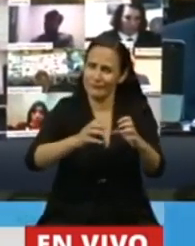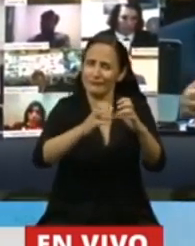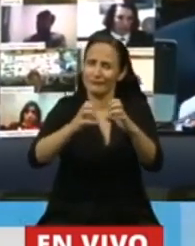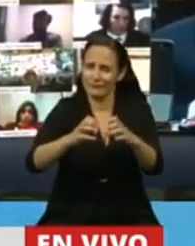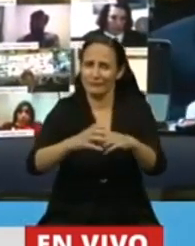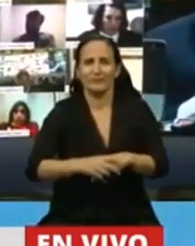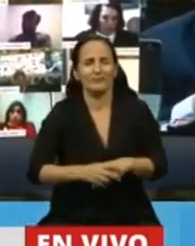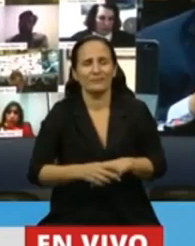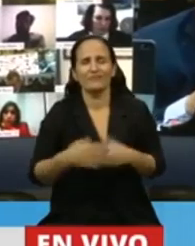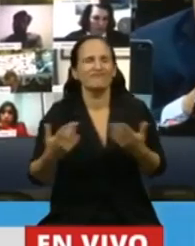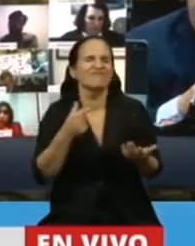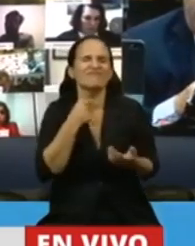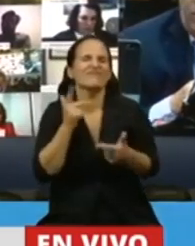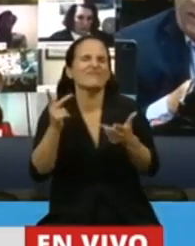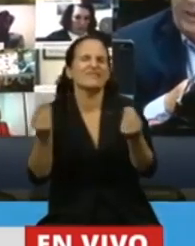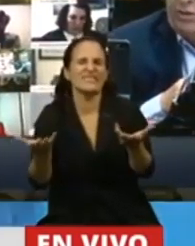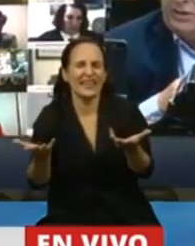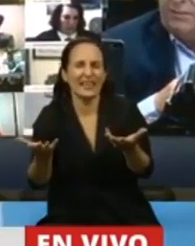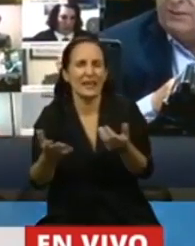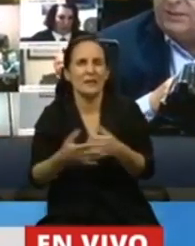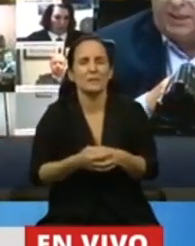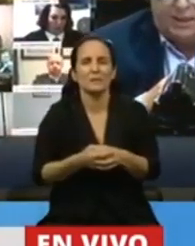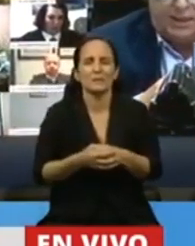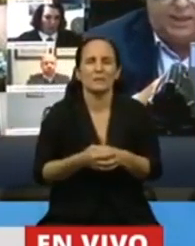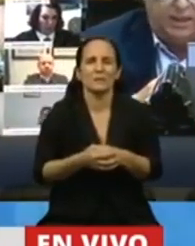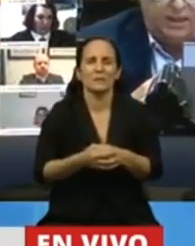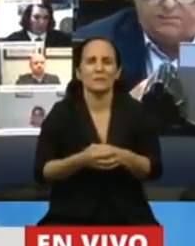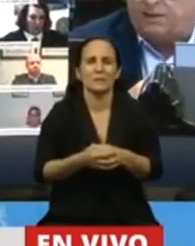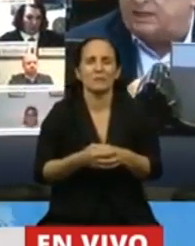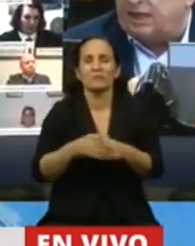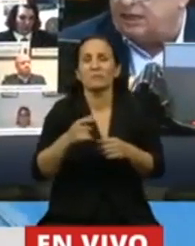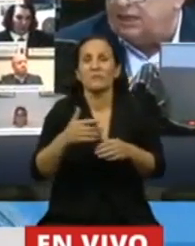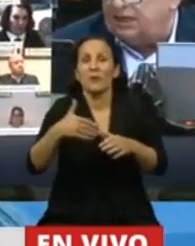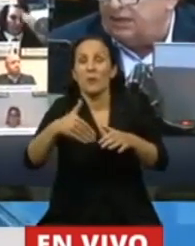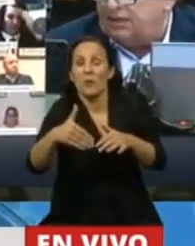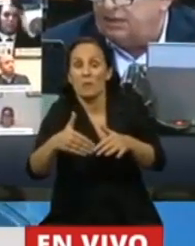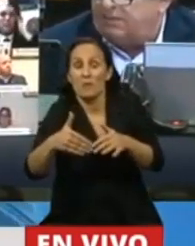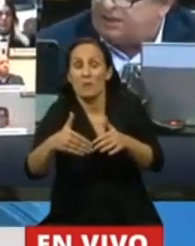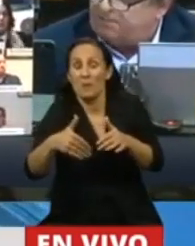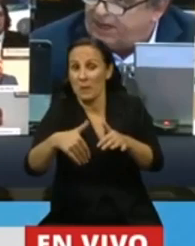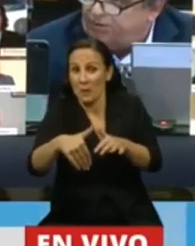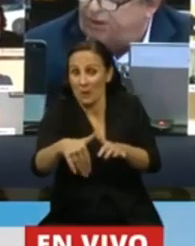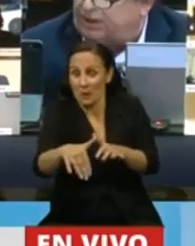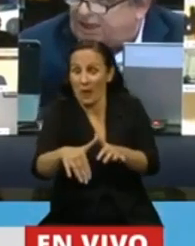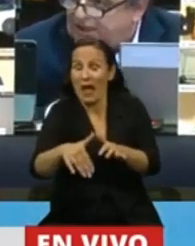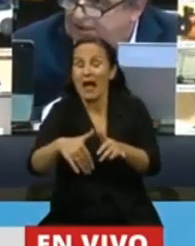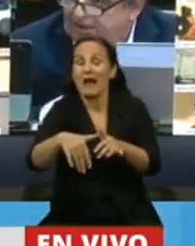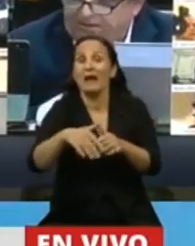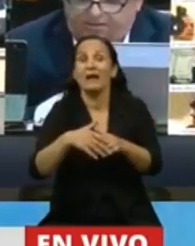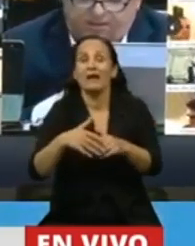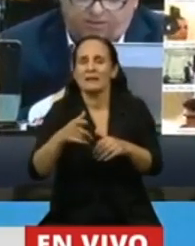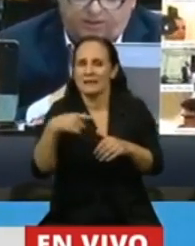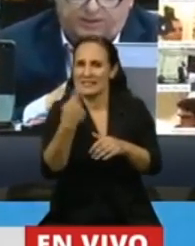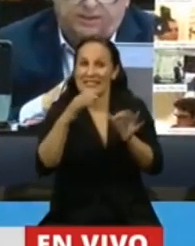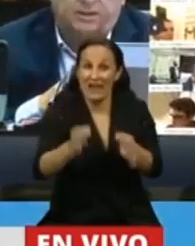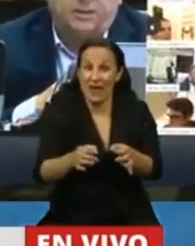Con lo cual quiero decir, Presidente, que más tarde, más temprano que tarde, quiero decir, sabemos